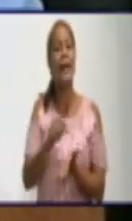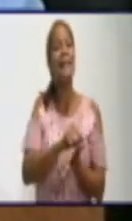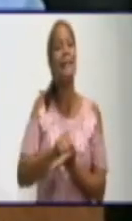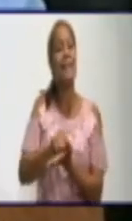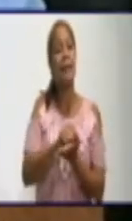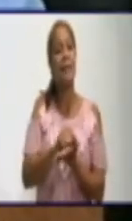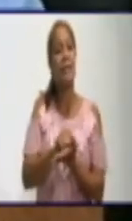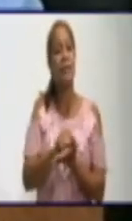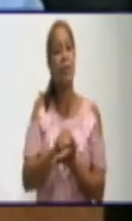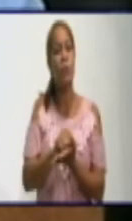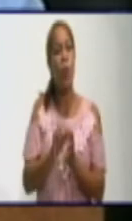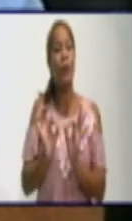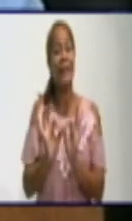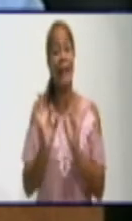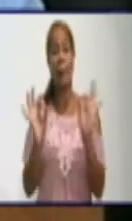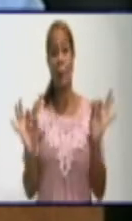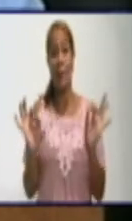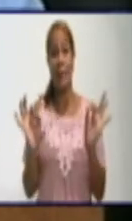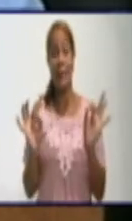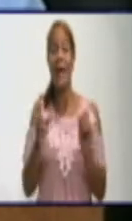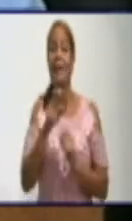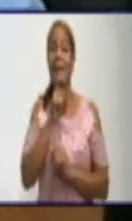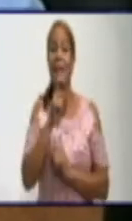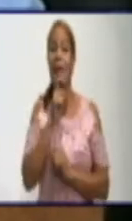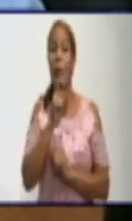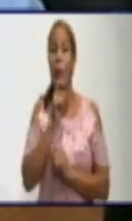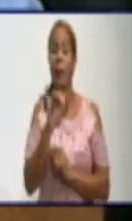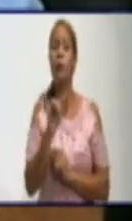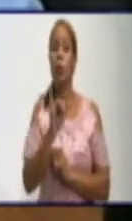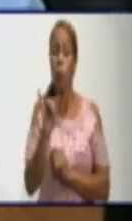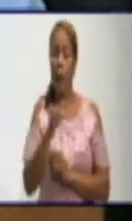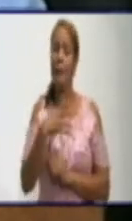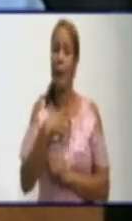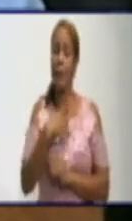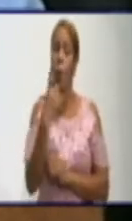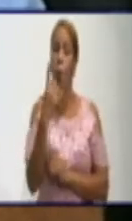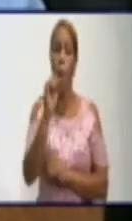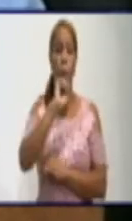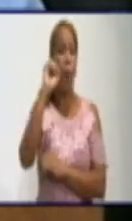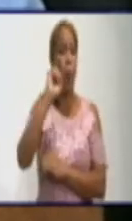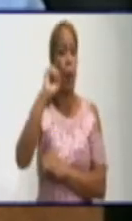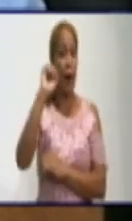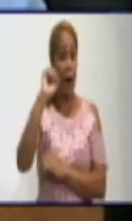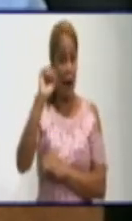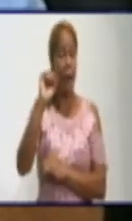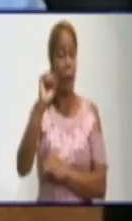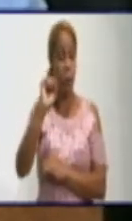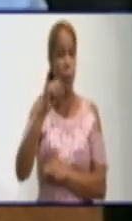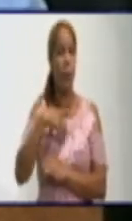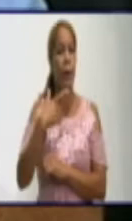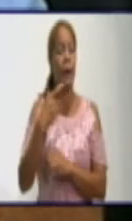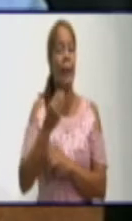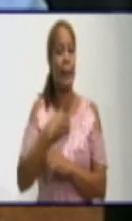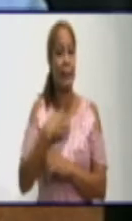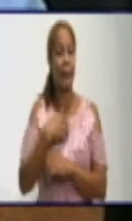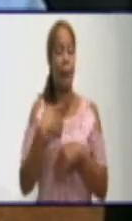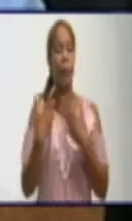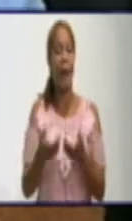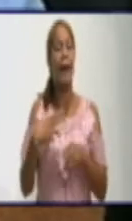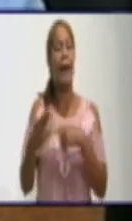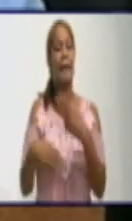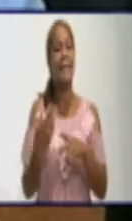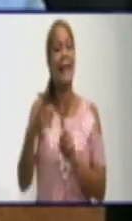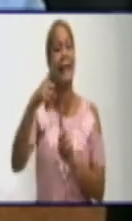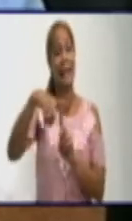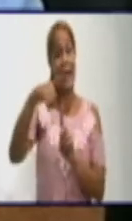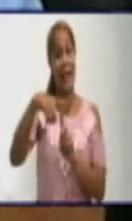municipio, primero comenzar diciendo que el mismo cuenta con un carro en plena disponibilidad técnica para ejecutar esta tarea. Esto es